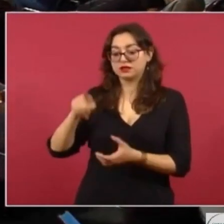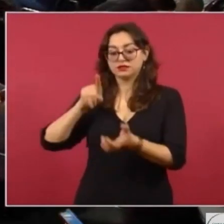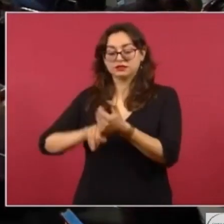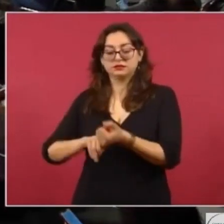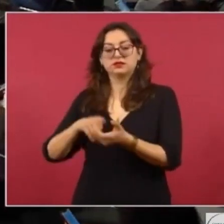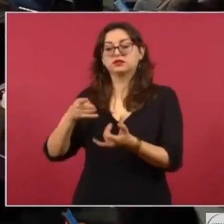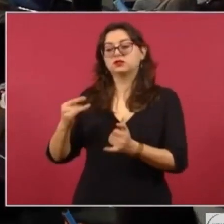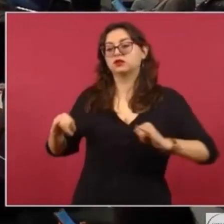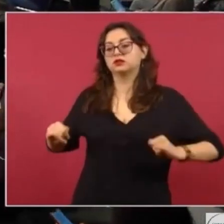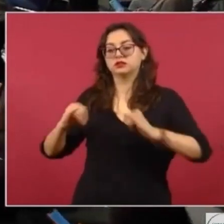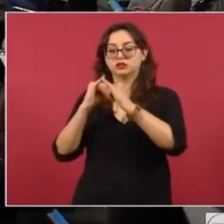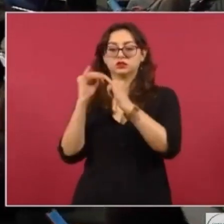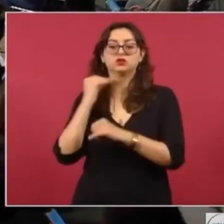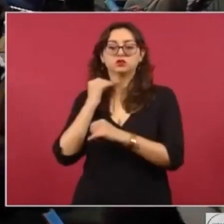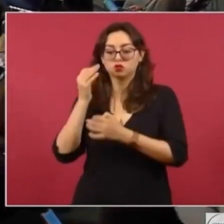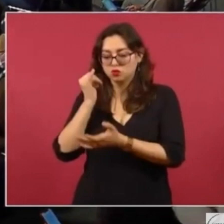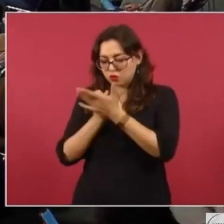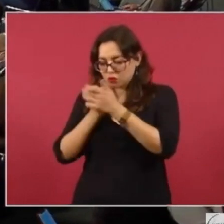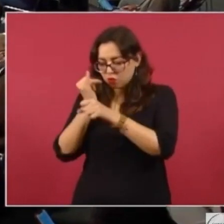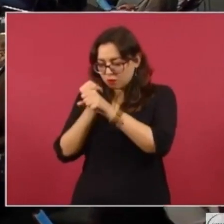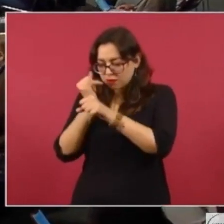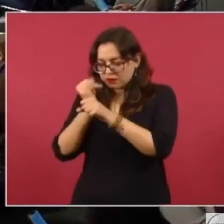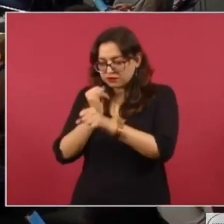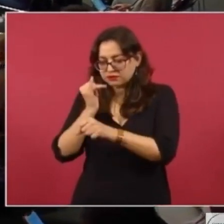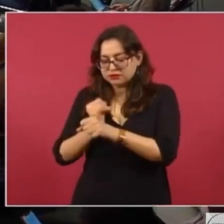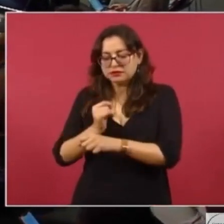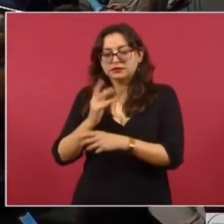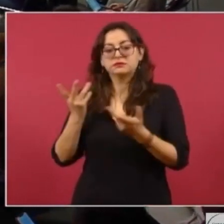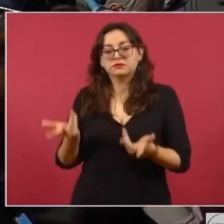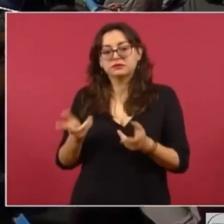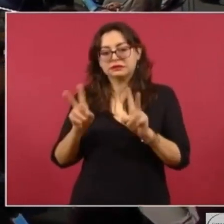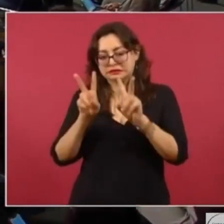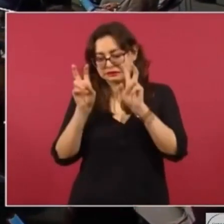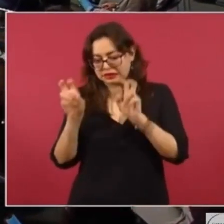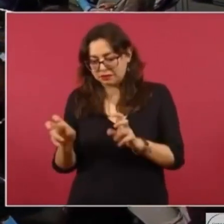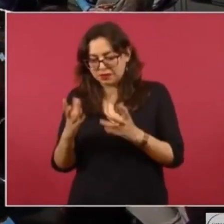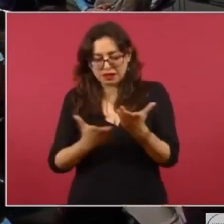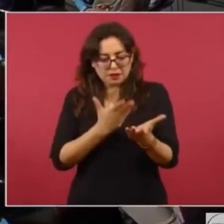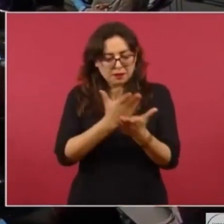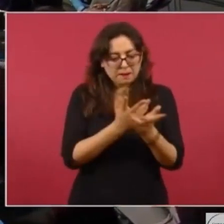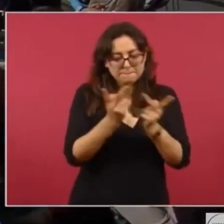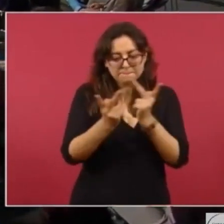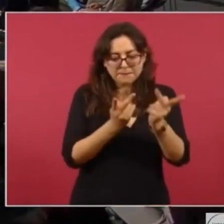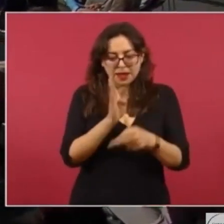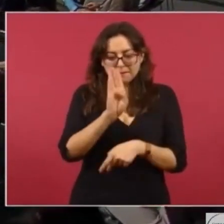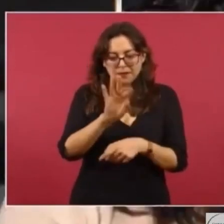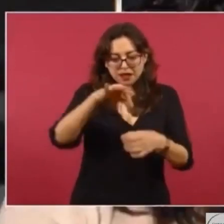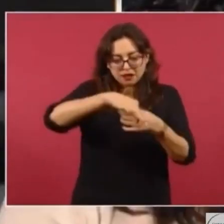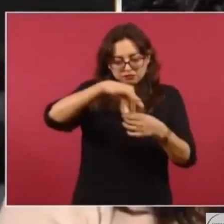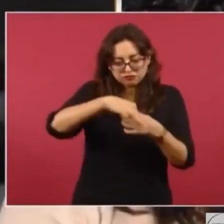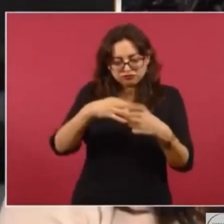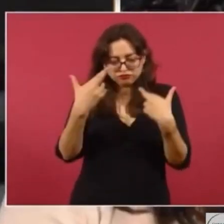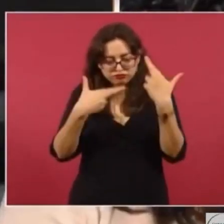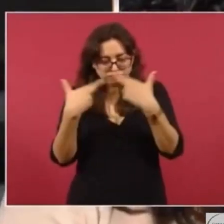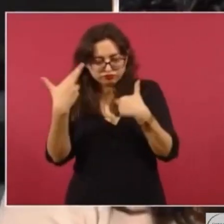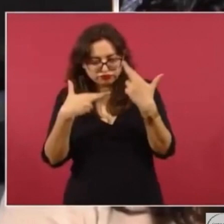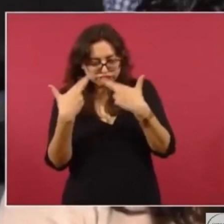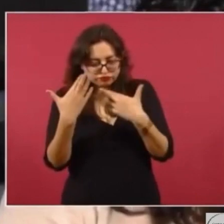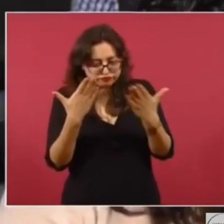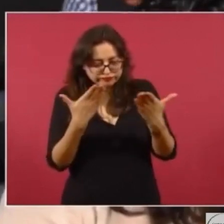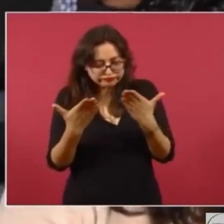lo llamaron una radiografía de su reforma electoral y concluyen, entre otras cosas, que es un